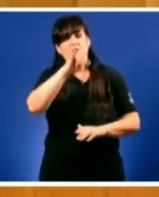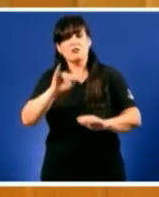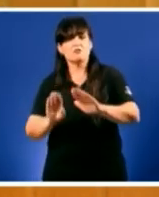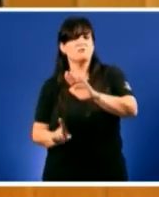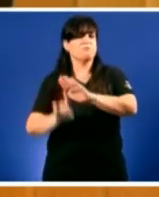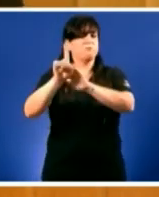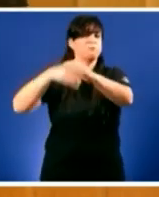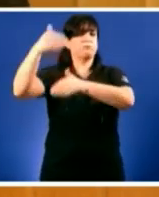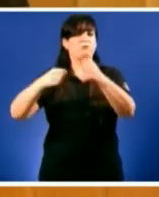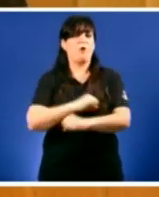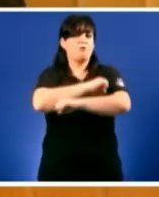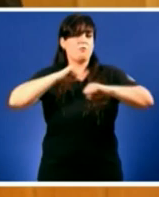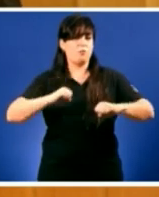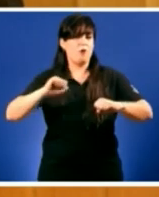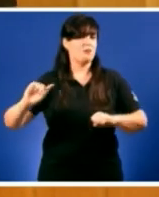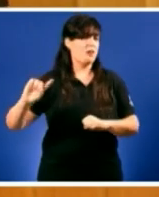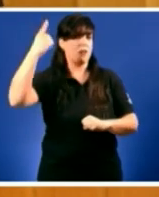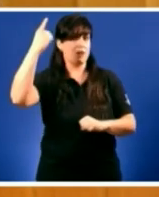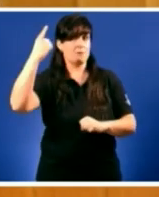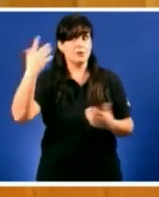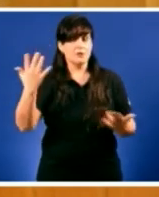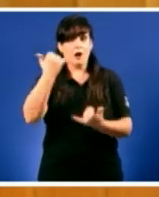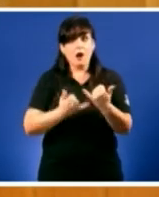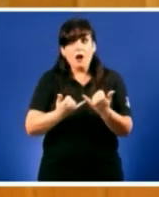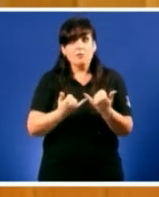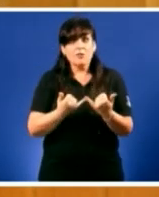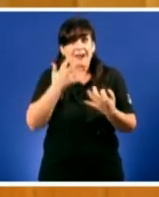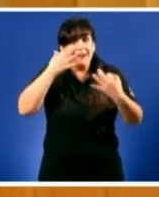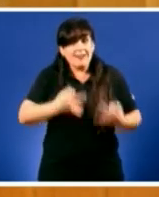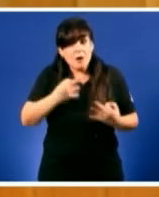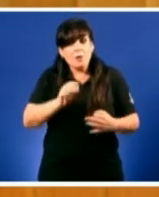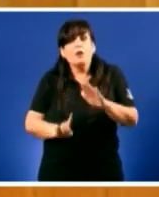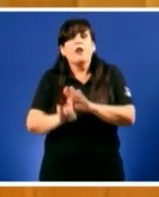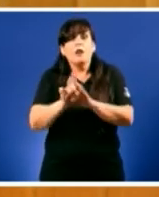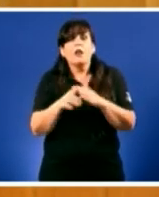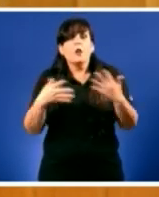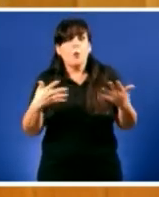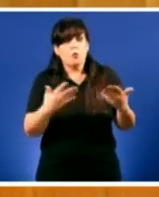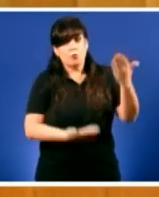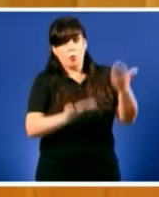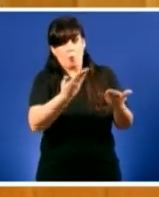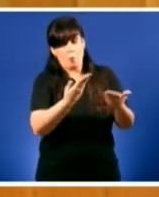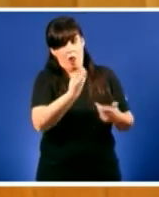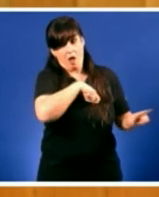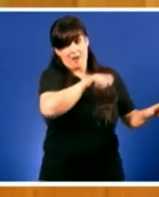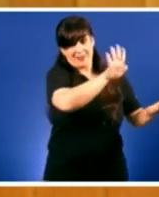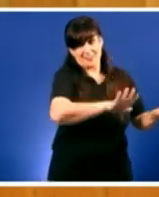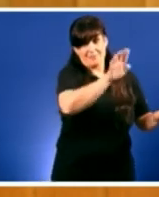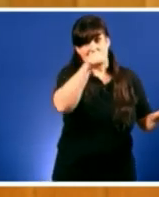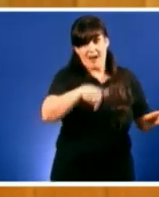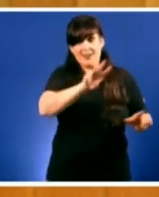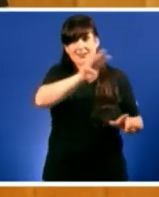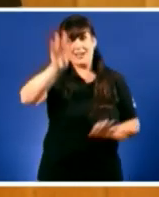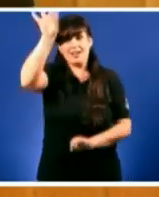en 2014 a economía galega medrou só a terceira parte da española. Estamos a cola en